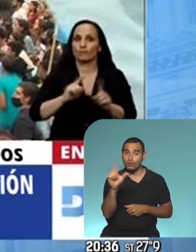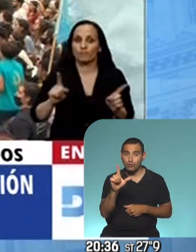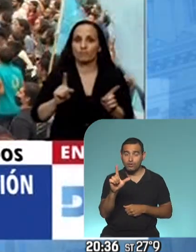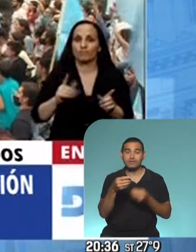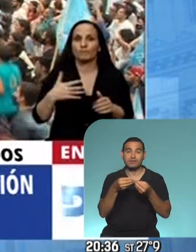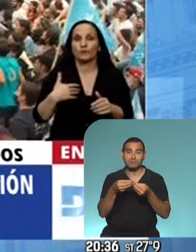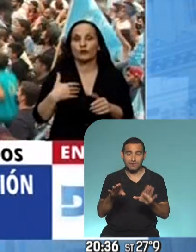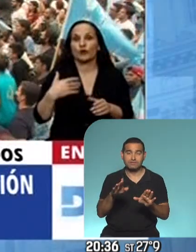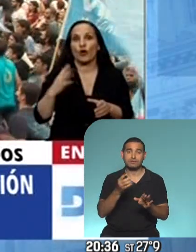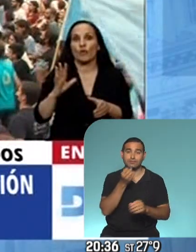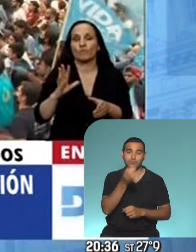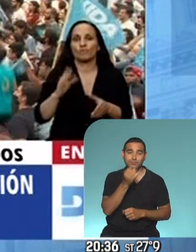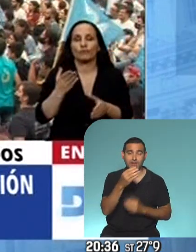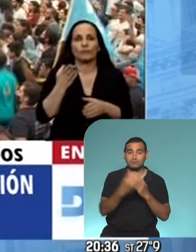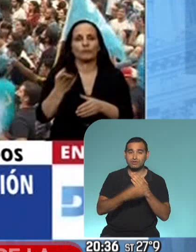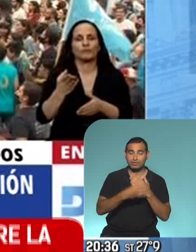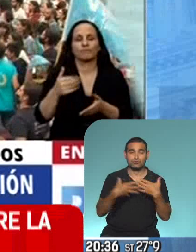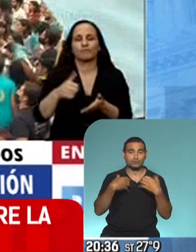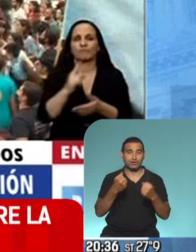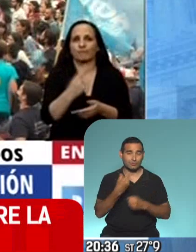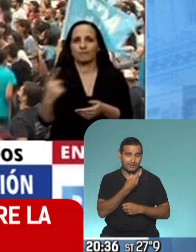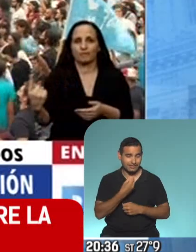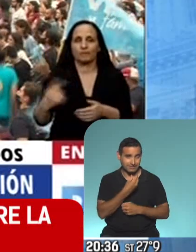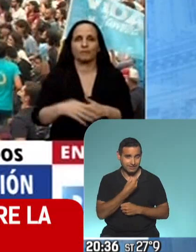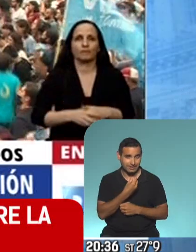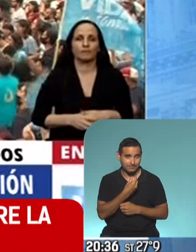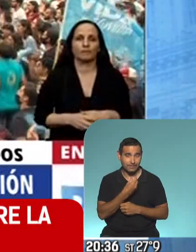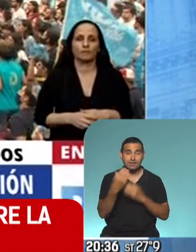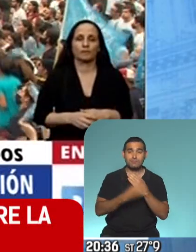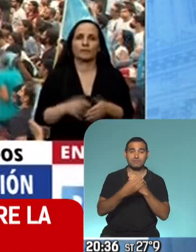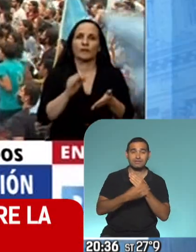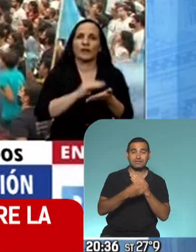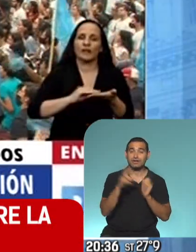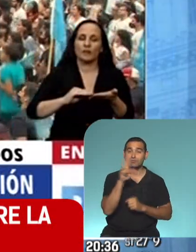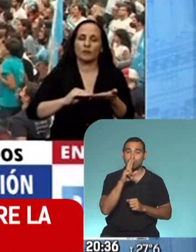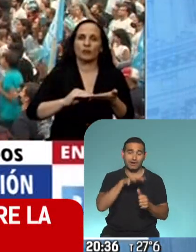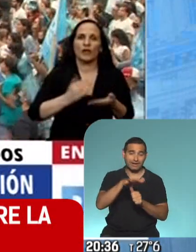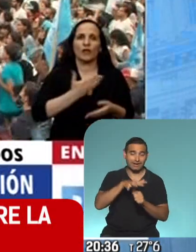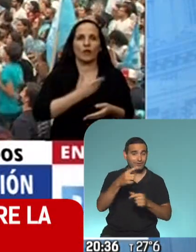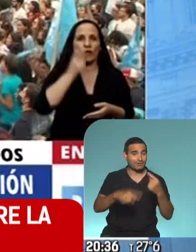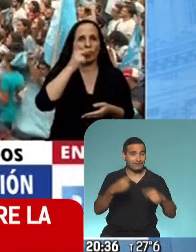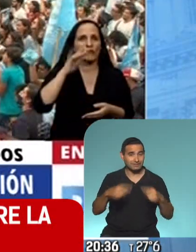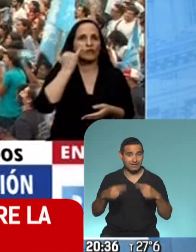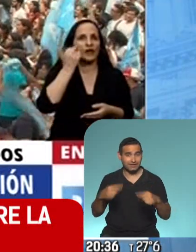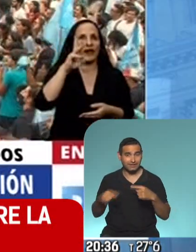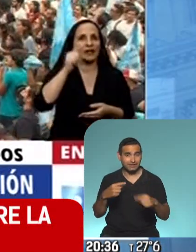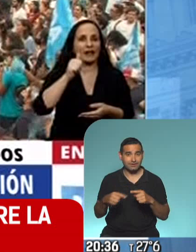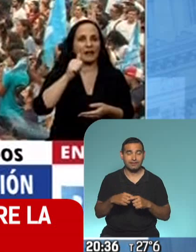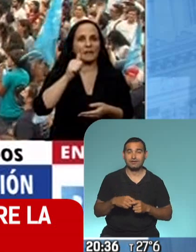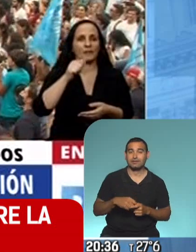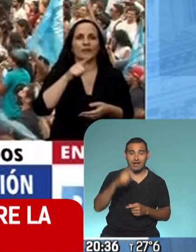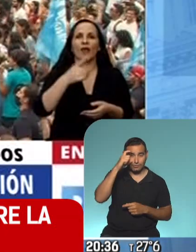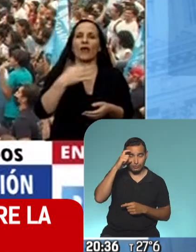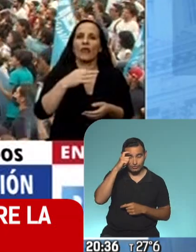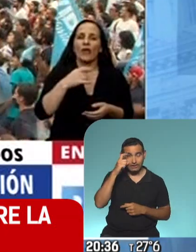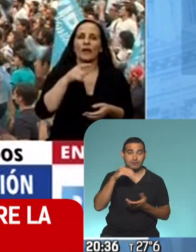con la exposición del Ministro de Salud, Ginés González García, la Ministra de las Mujeres, de Géneros y Diversidad, Elizabeth Gómez